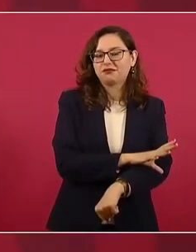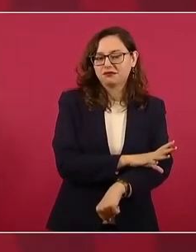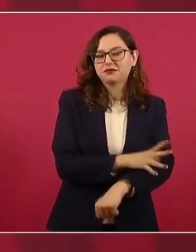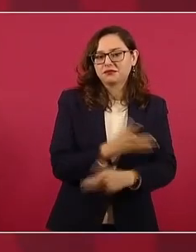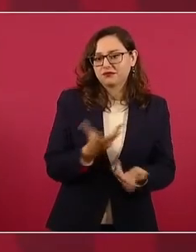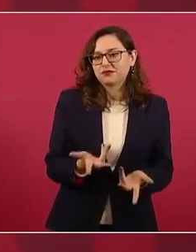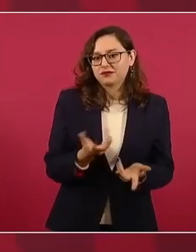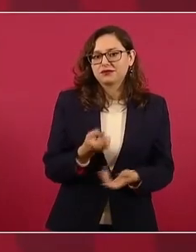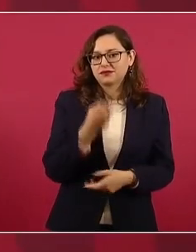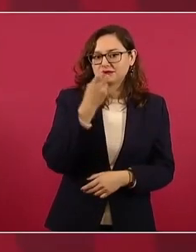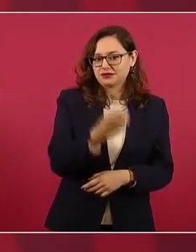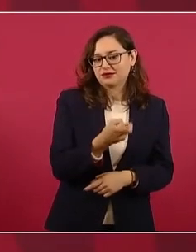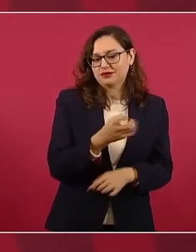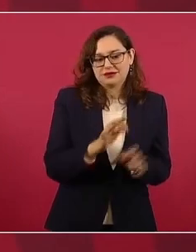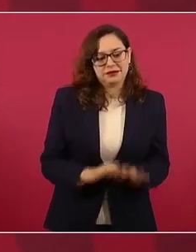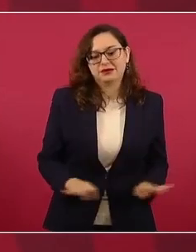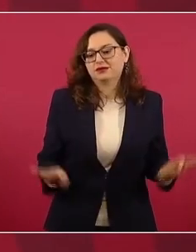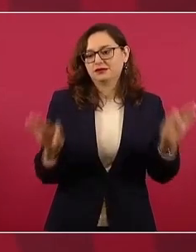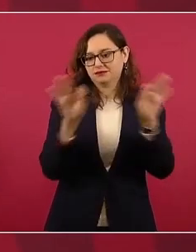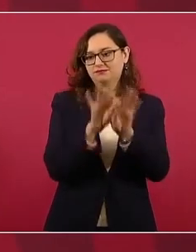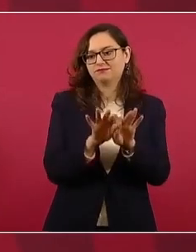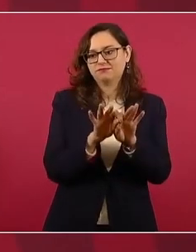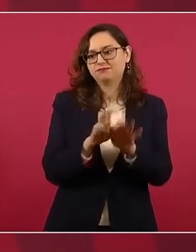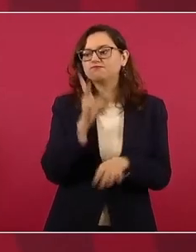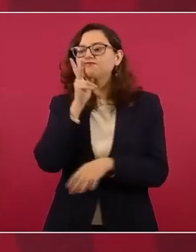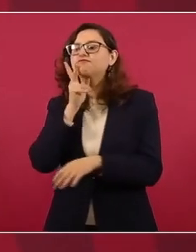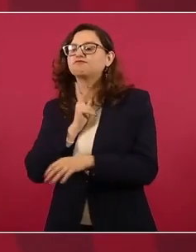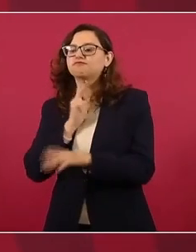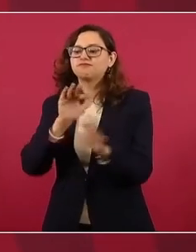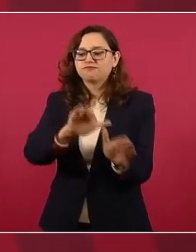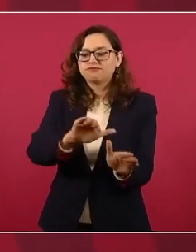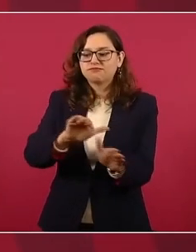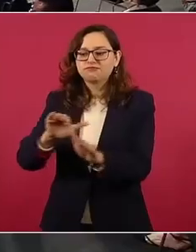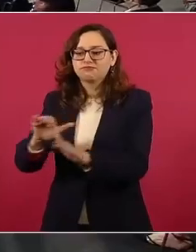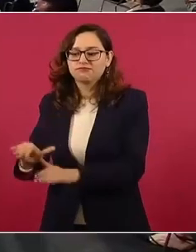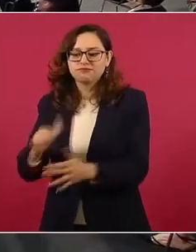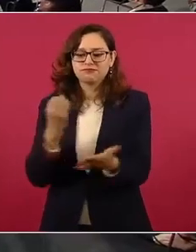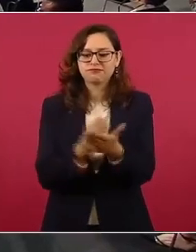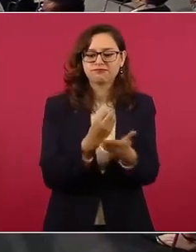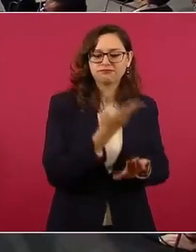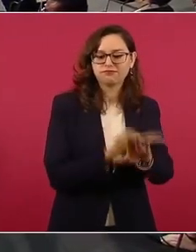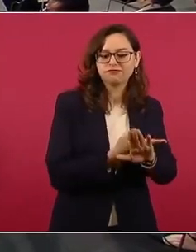Es importantísimo para la industria automotriz,